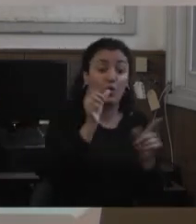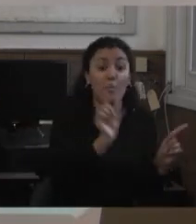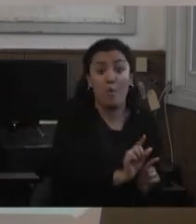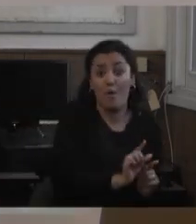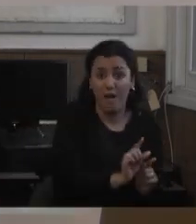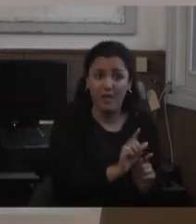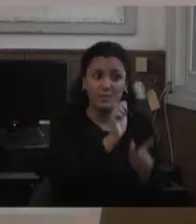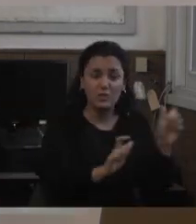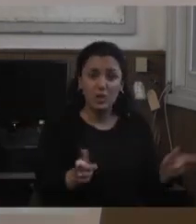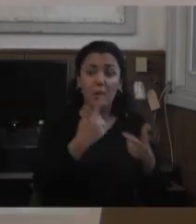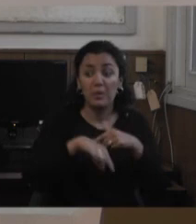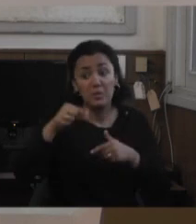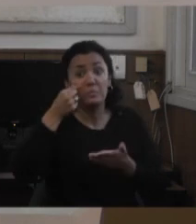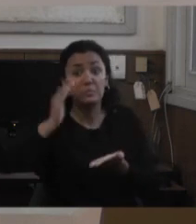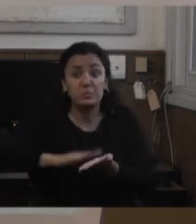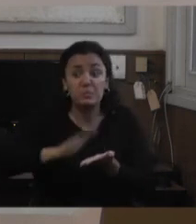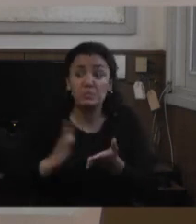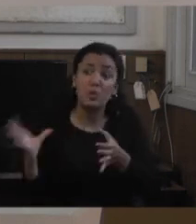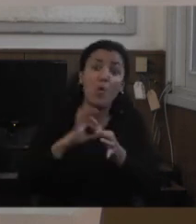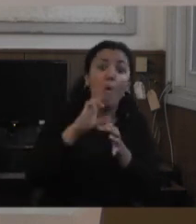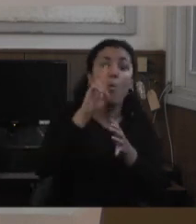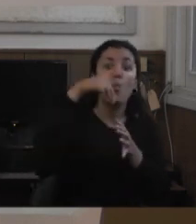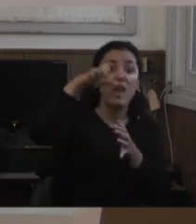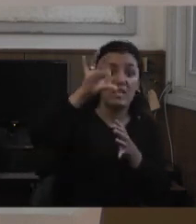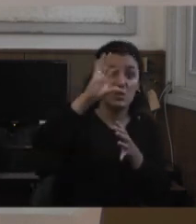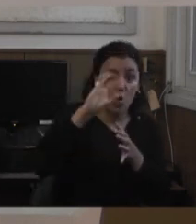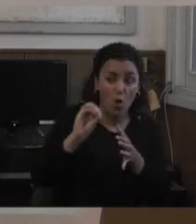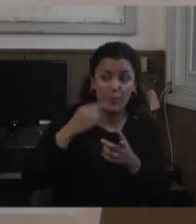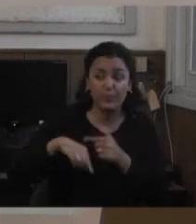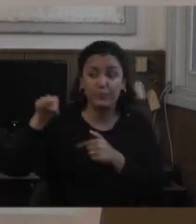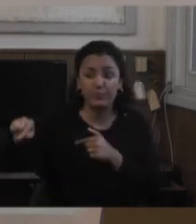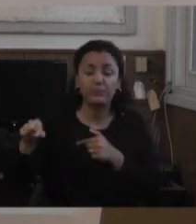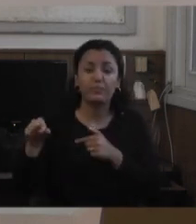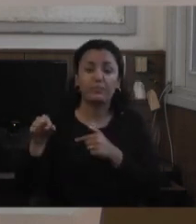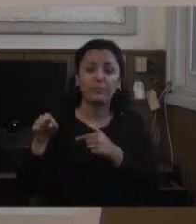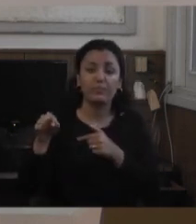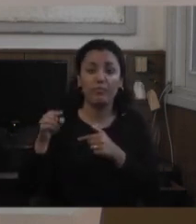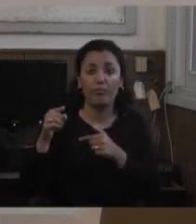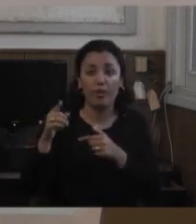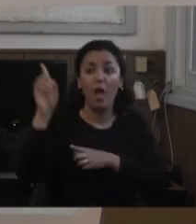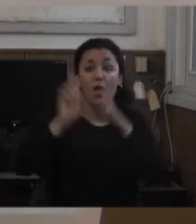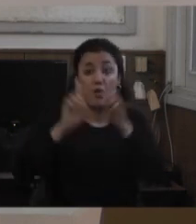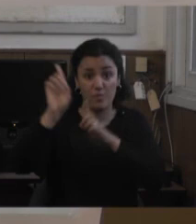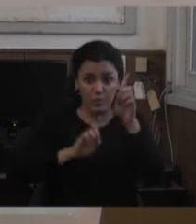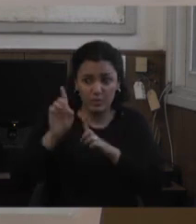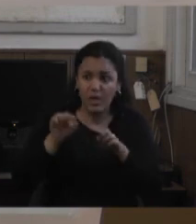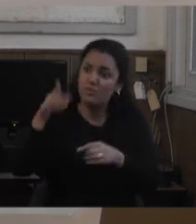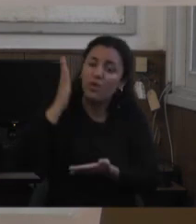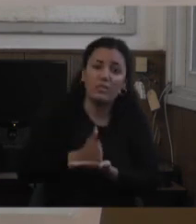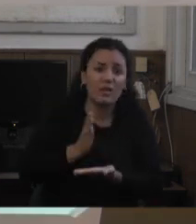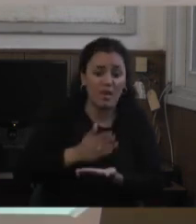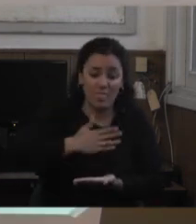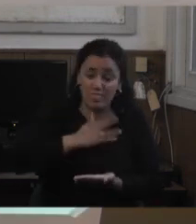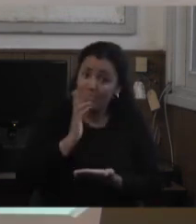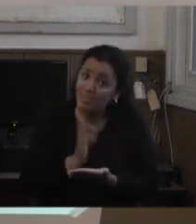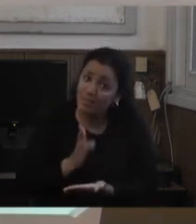adherimos un documento que sacó UNESCO nos posicionamos entendiendo que la educación superior es un bien público y social un derecho universal y